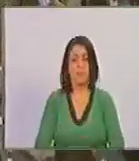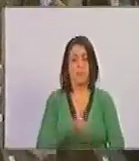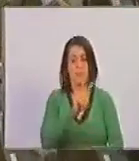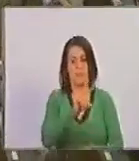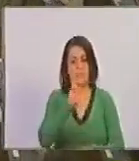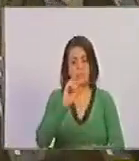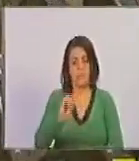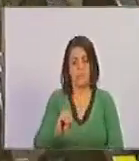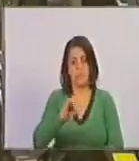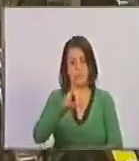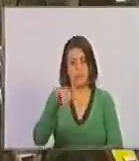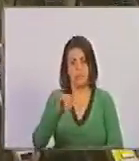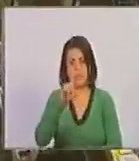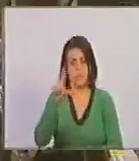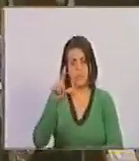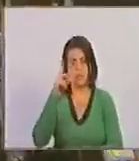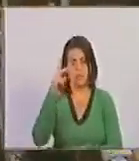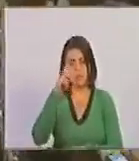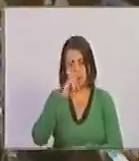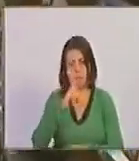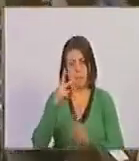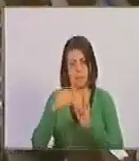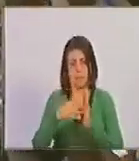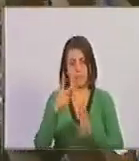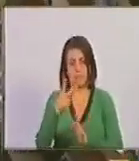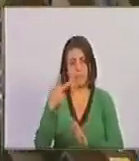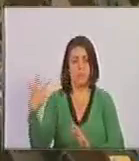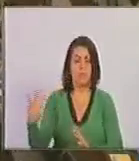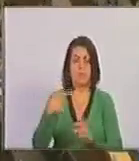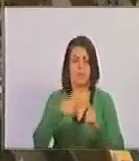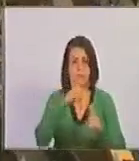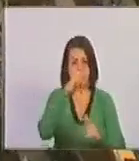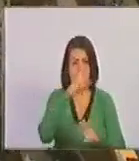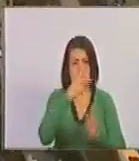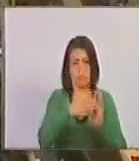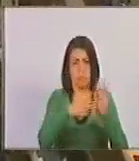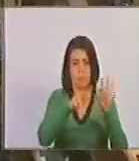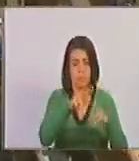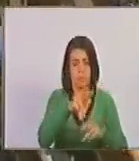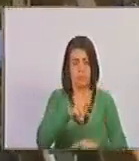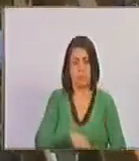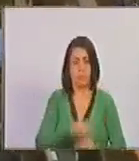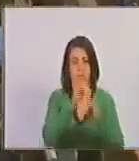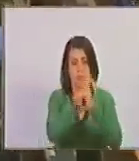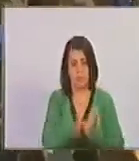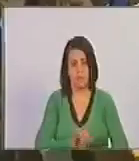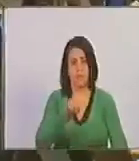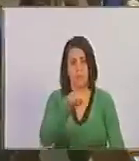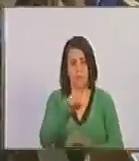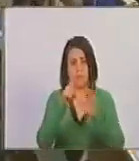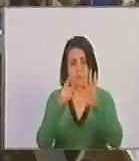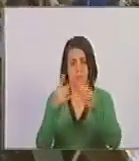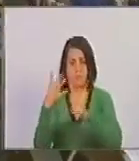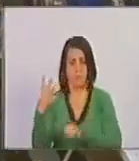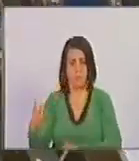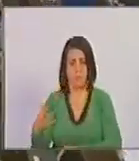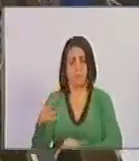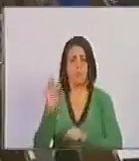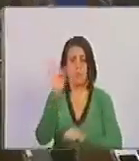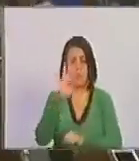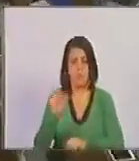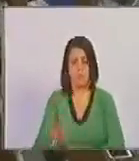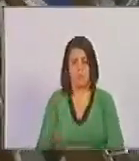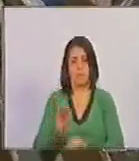el 20, a 20 días del 9 de julio de 2023, año 2013 de la independencia y 24 de la